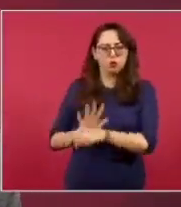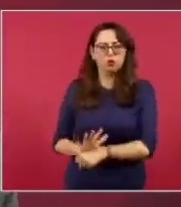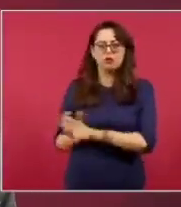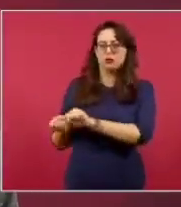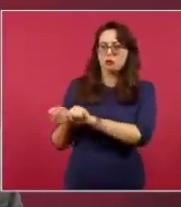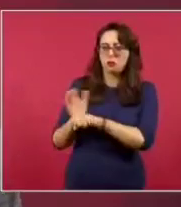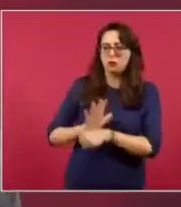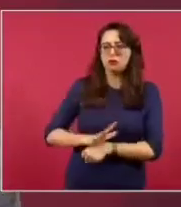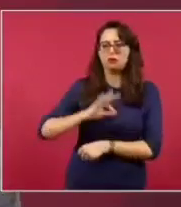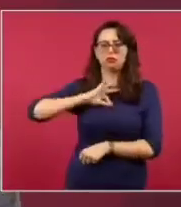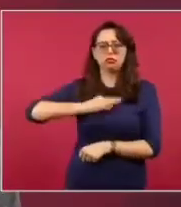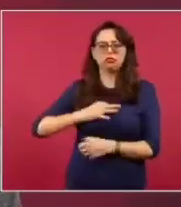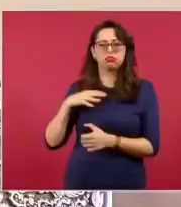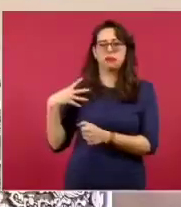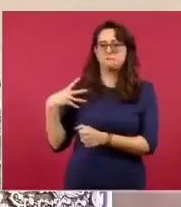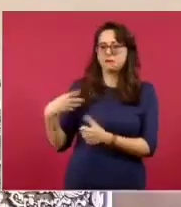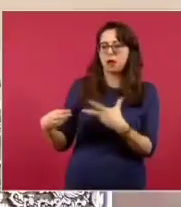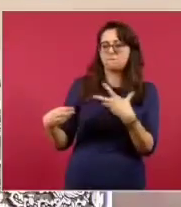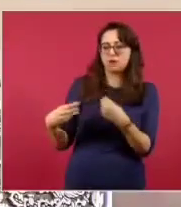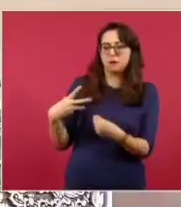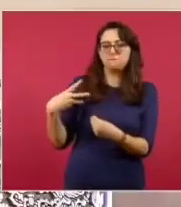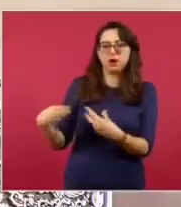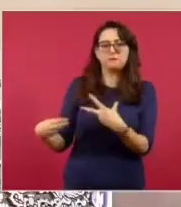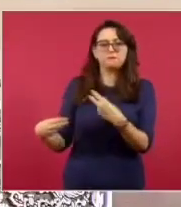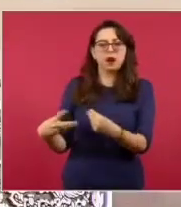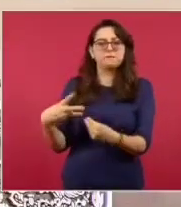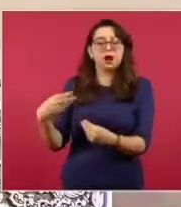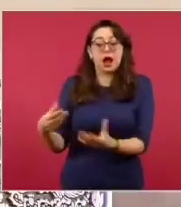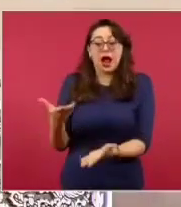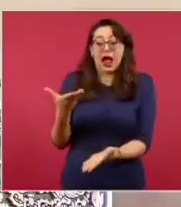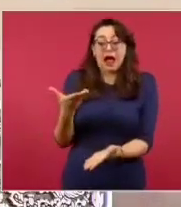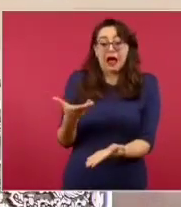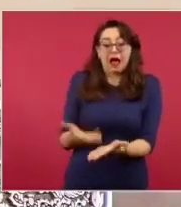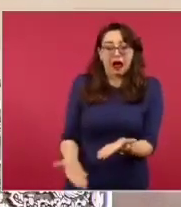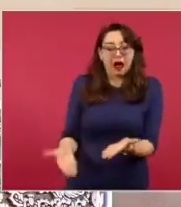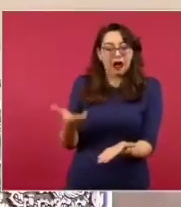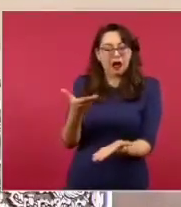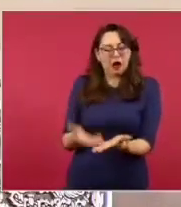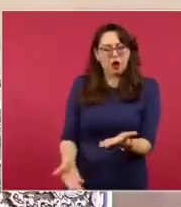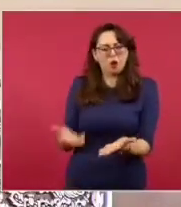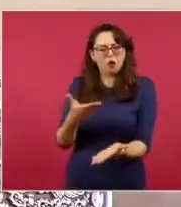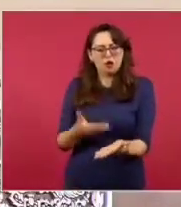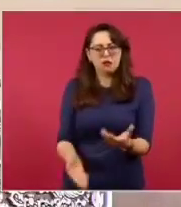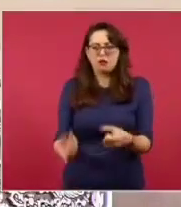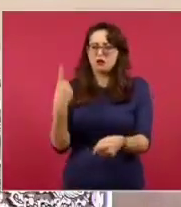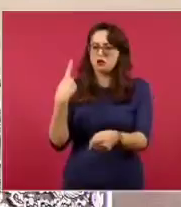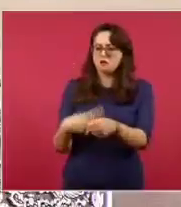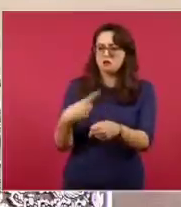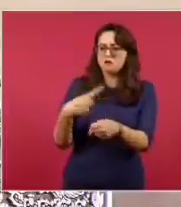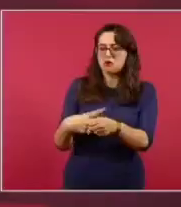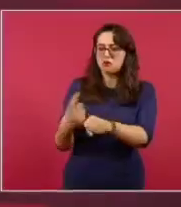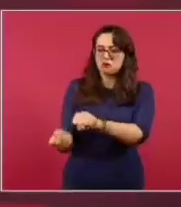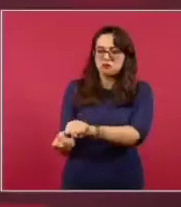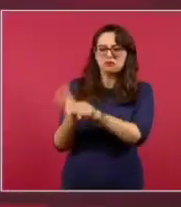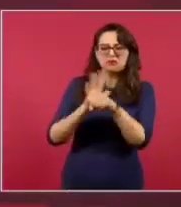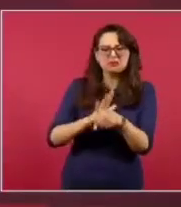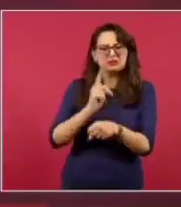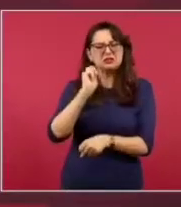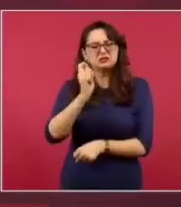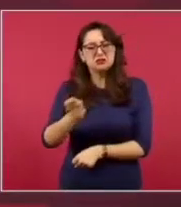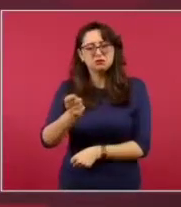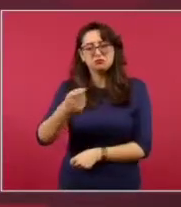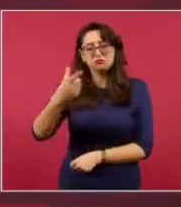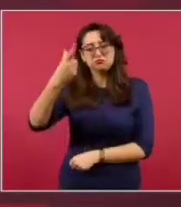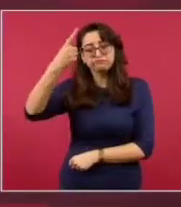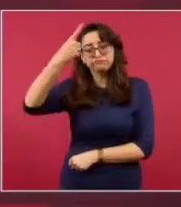infección este virus, el cuadro clínico de las afecciones actuales es leve, con